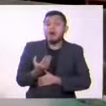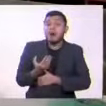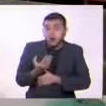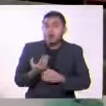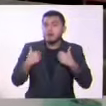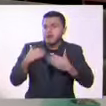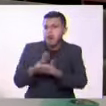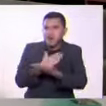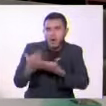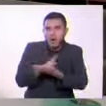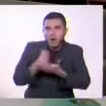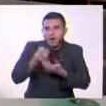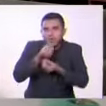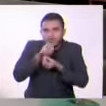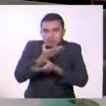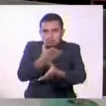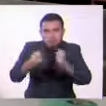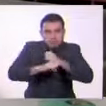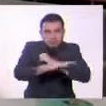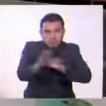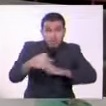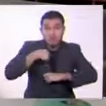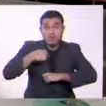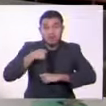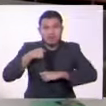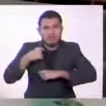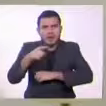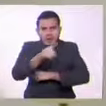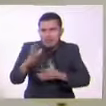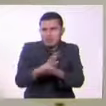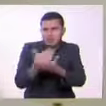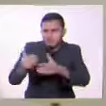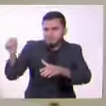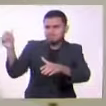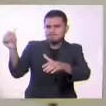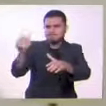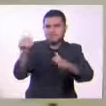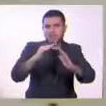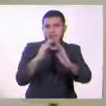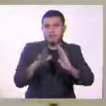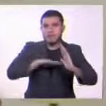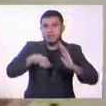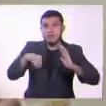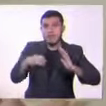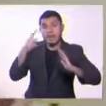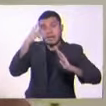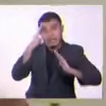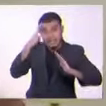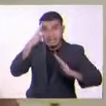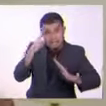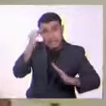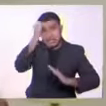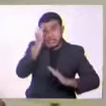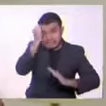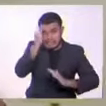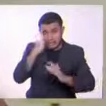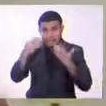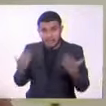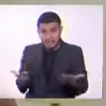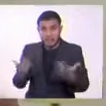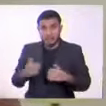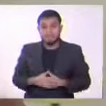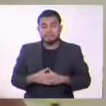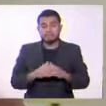compartirlo. Ahora te invito a compartir con tu familia las reflexiones y aprendizajes de